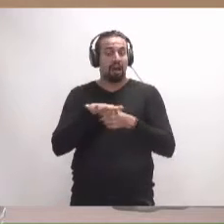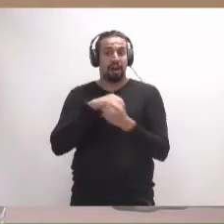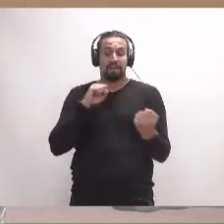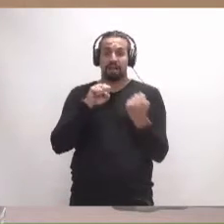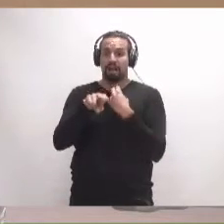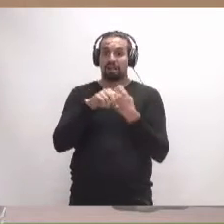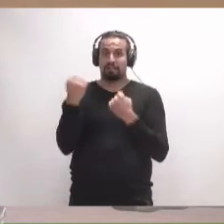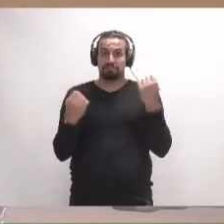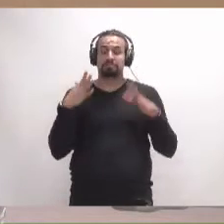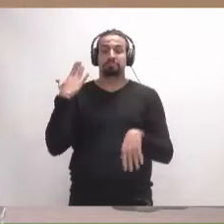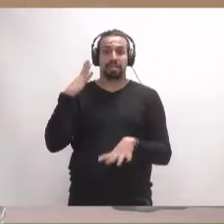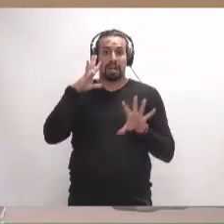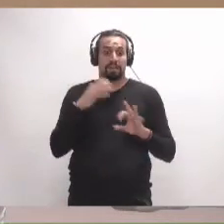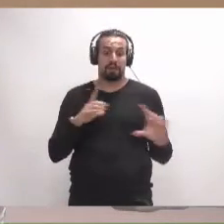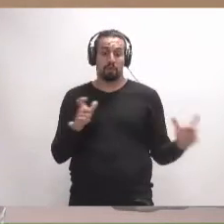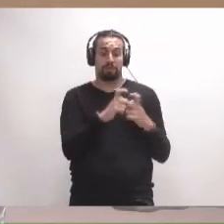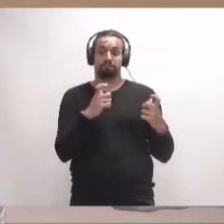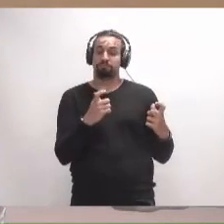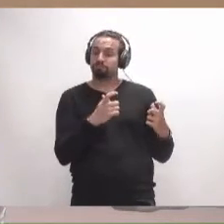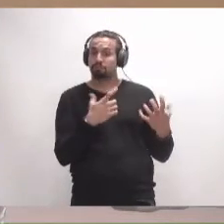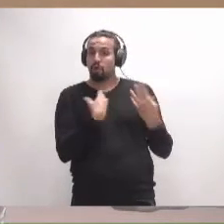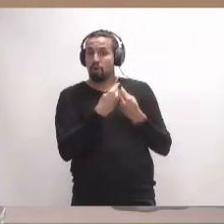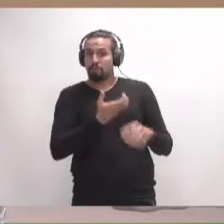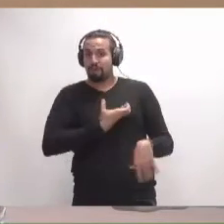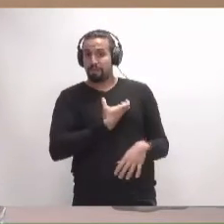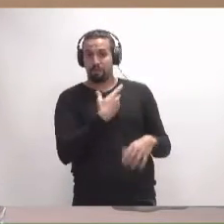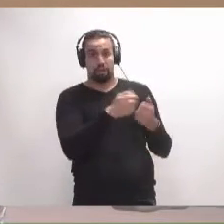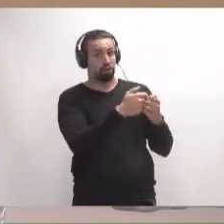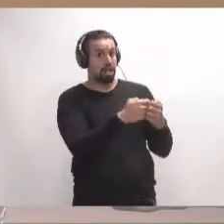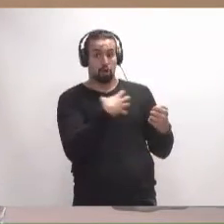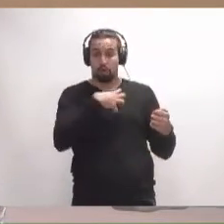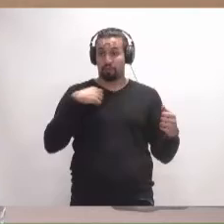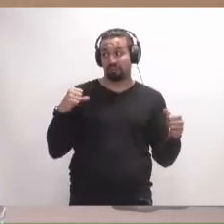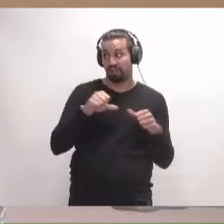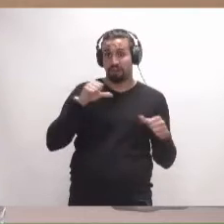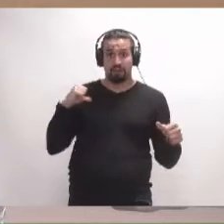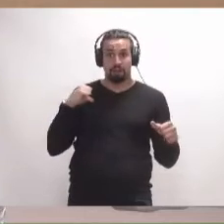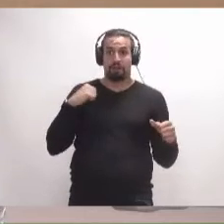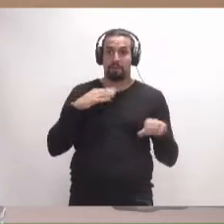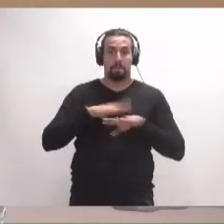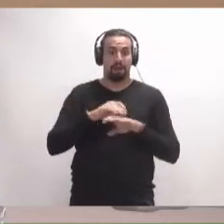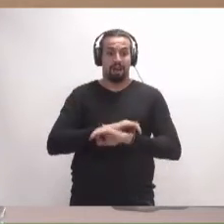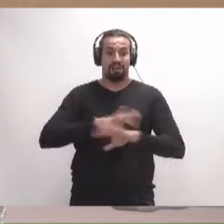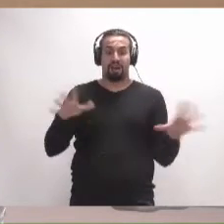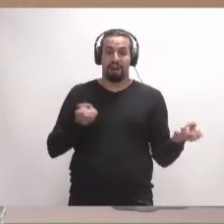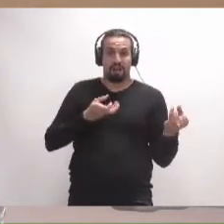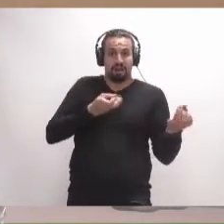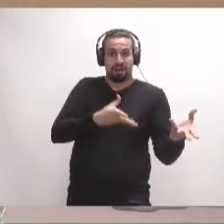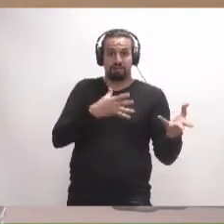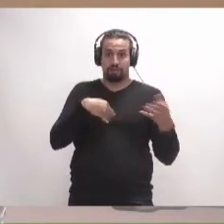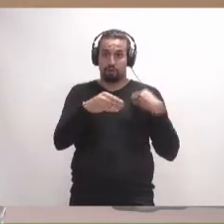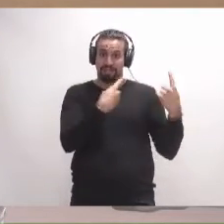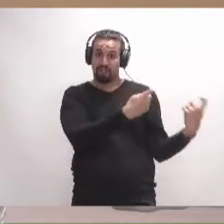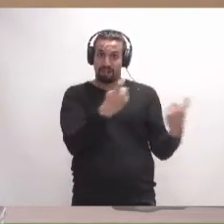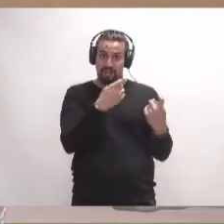reunirse con el municipio del Rosario para aclarar la documentación que le faltaba, una documentación que desde el